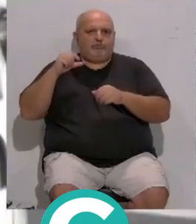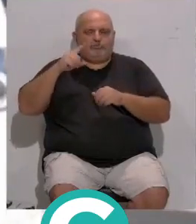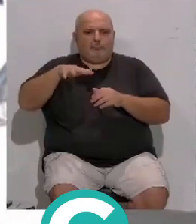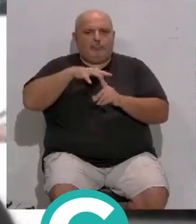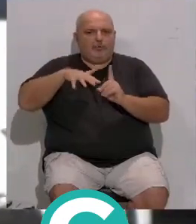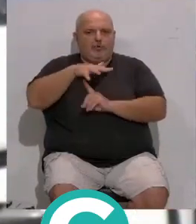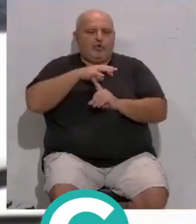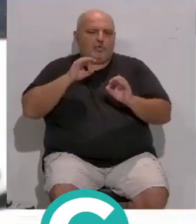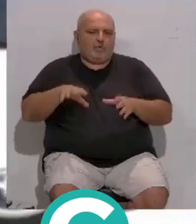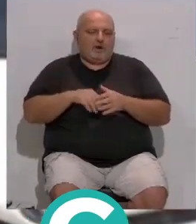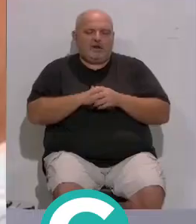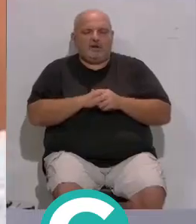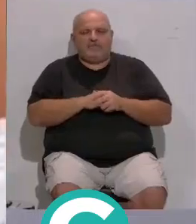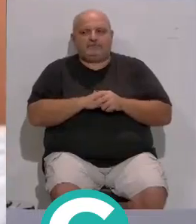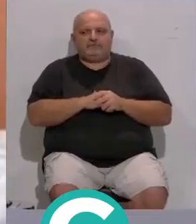ámbitos.